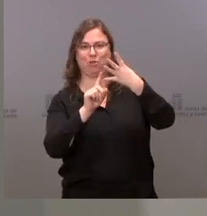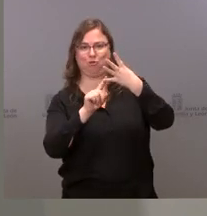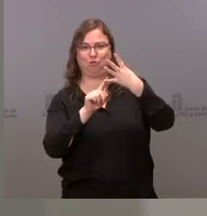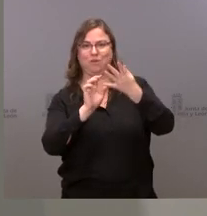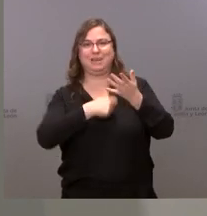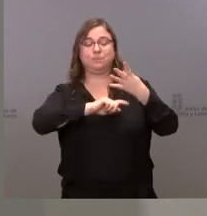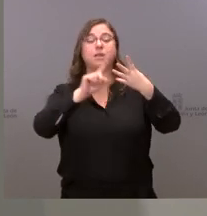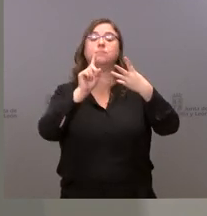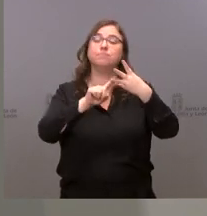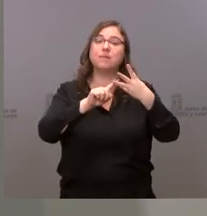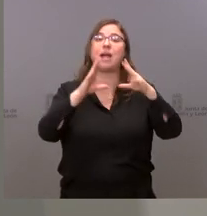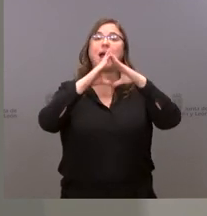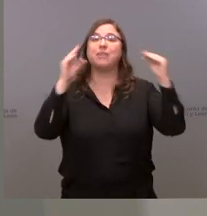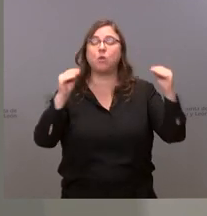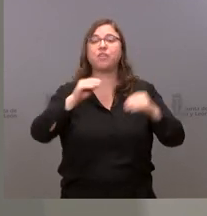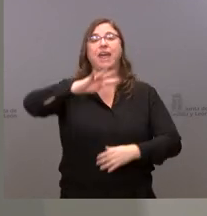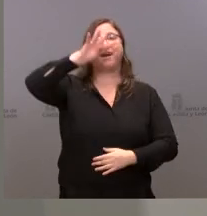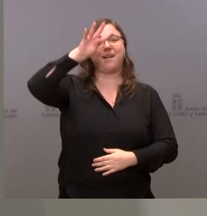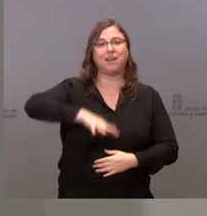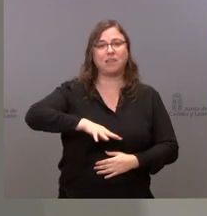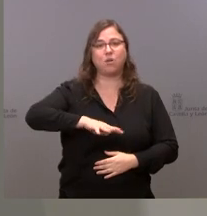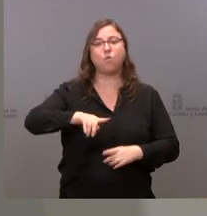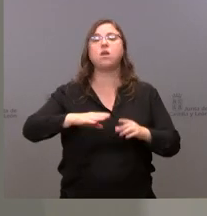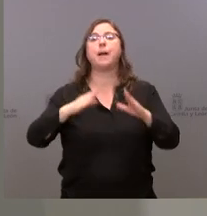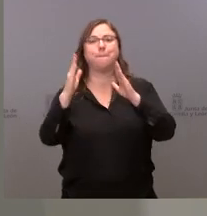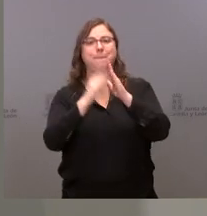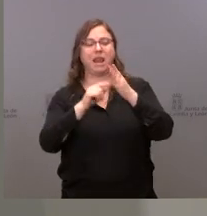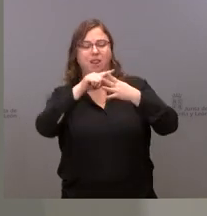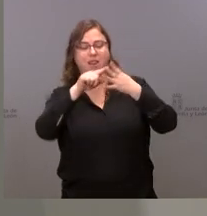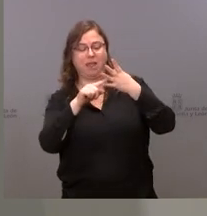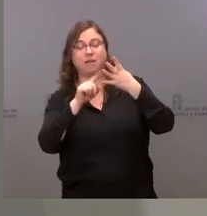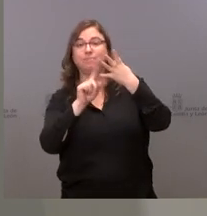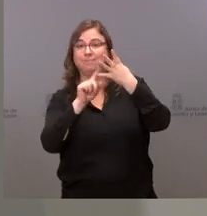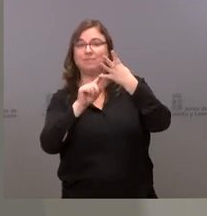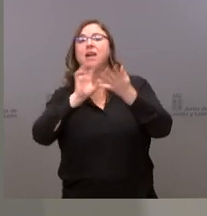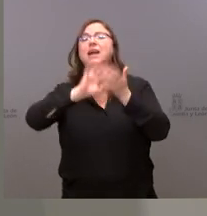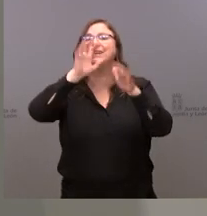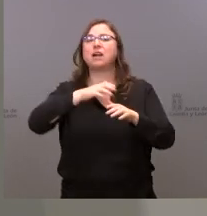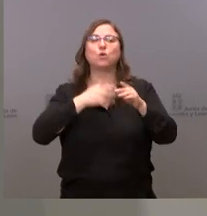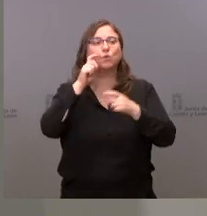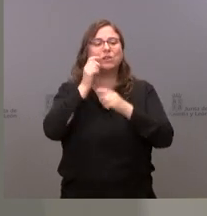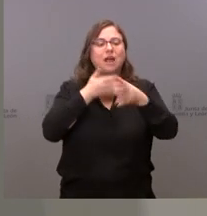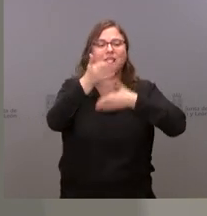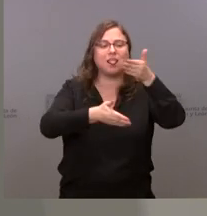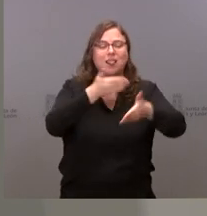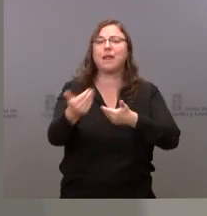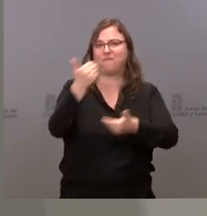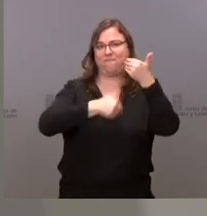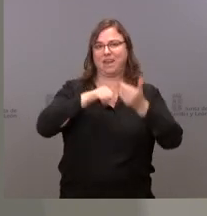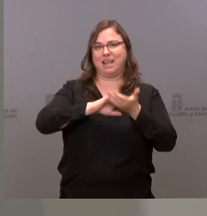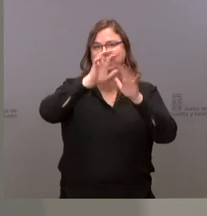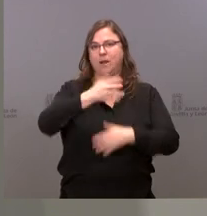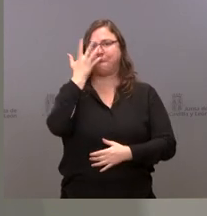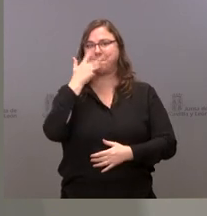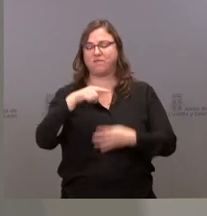Andalucía, Cataluña y Comunidad Valenciana, en términos de destino turístico, que son estas